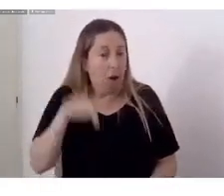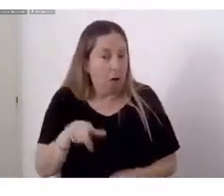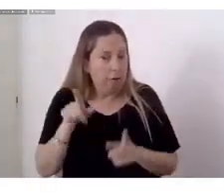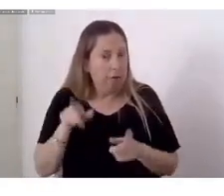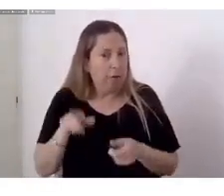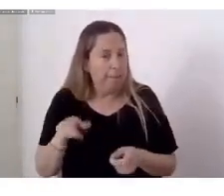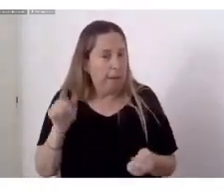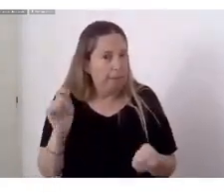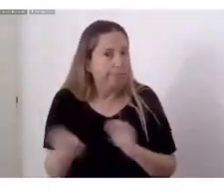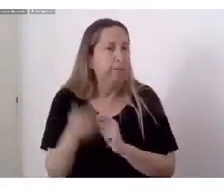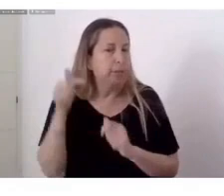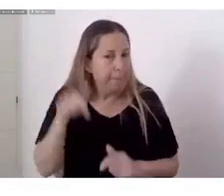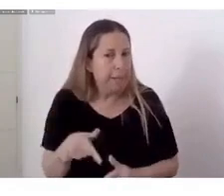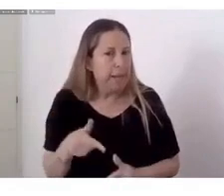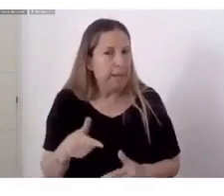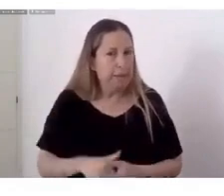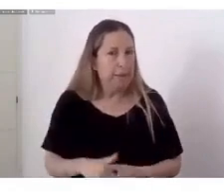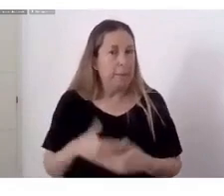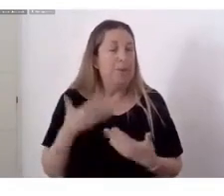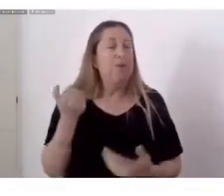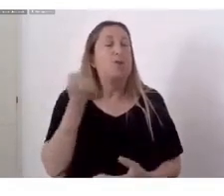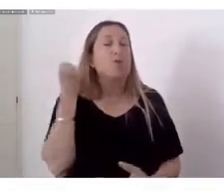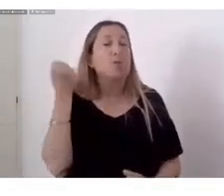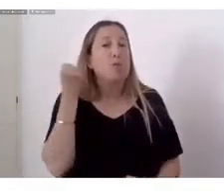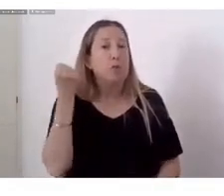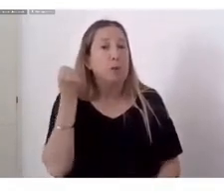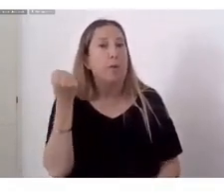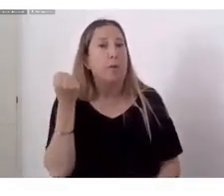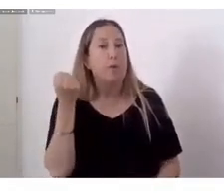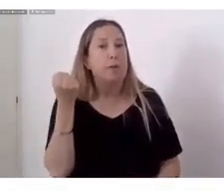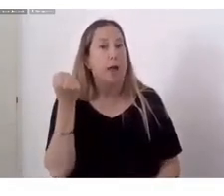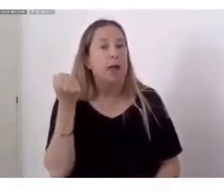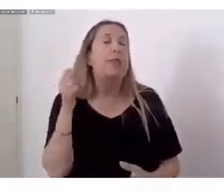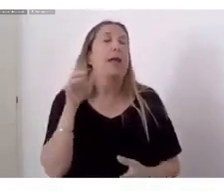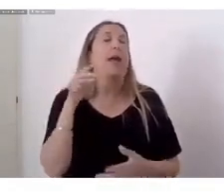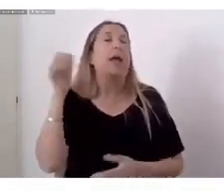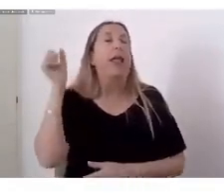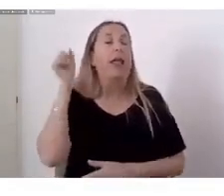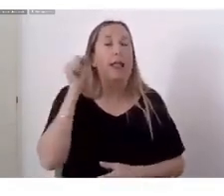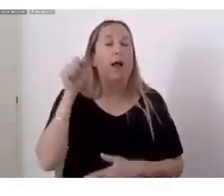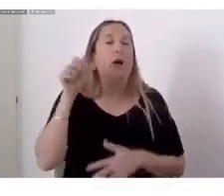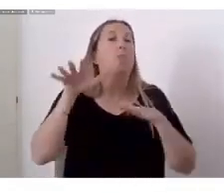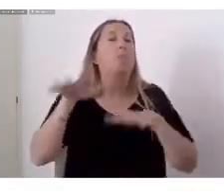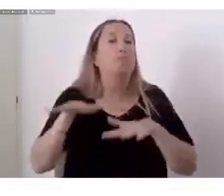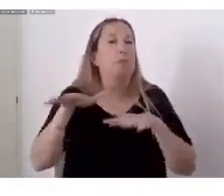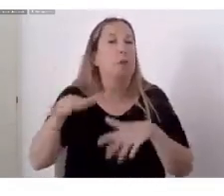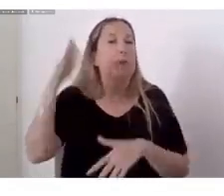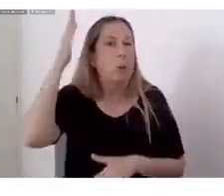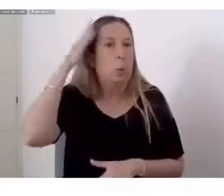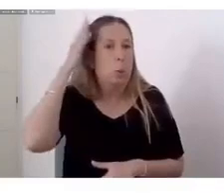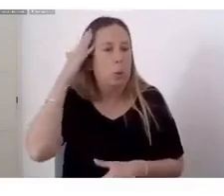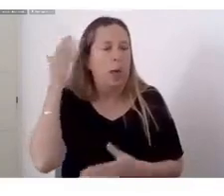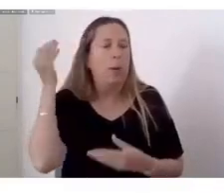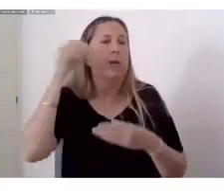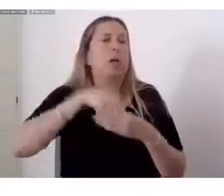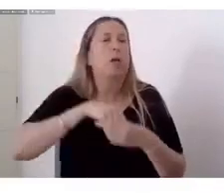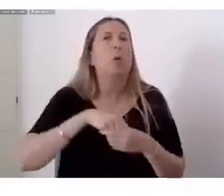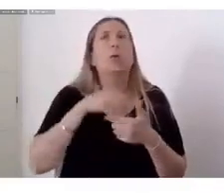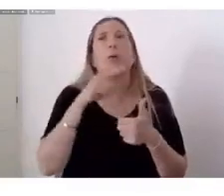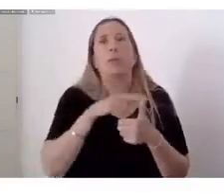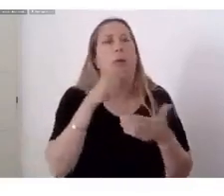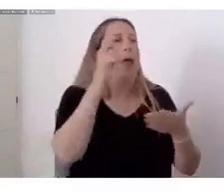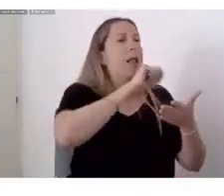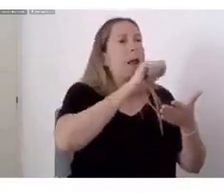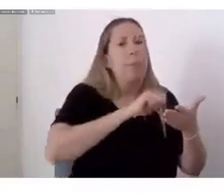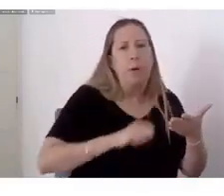Entonces Es súper poderoso El tango Como movimiento cultural Porque incluye A la pintura A la poesía A la